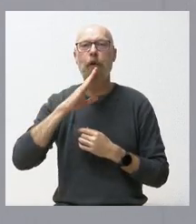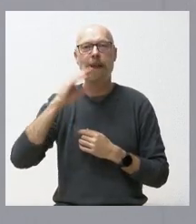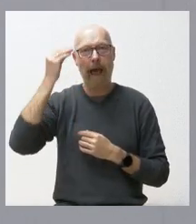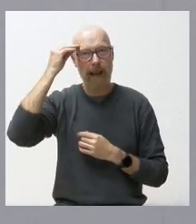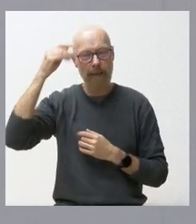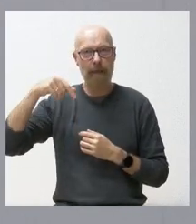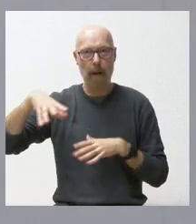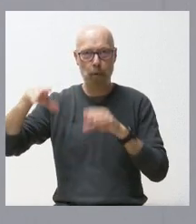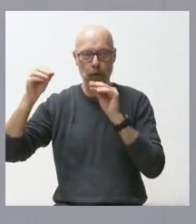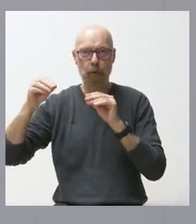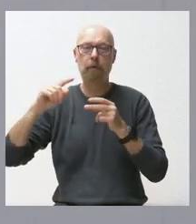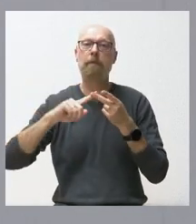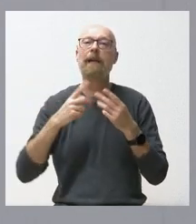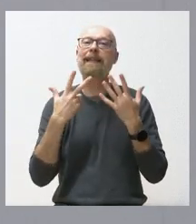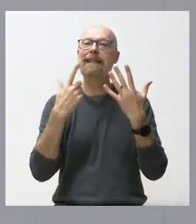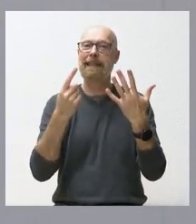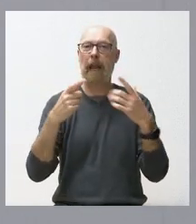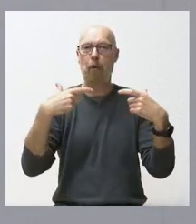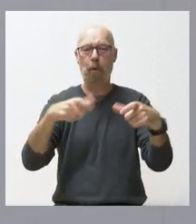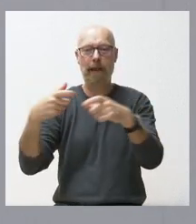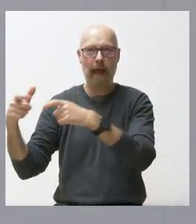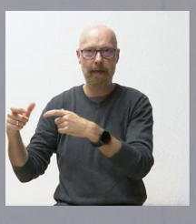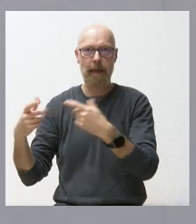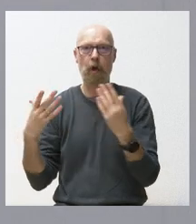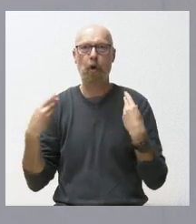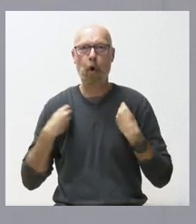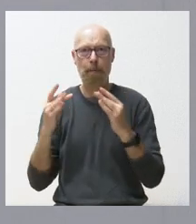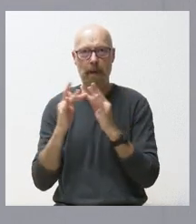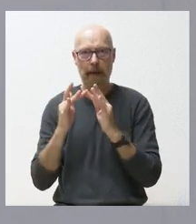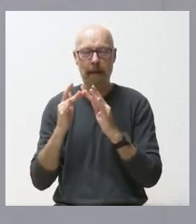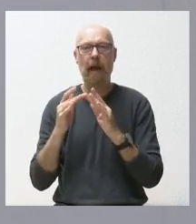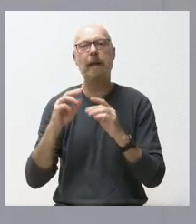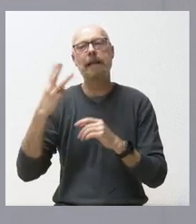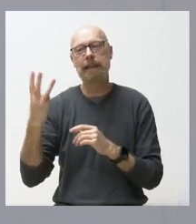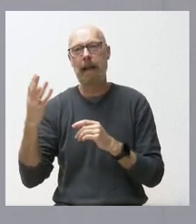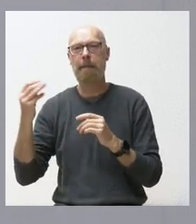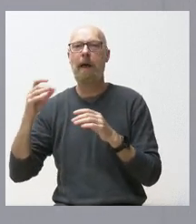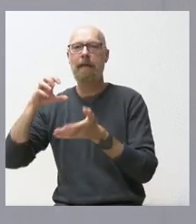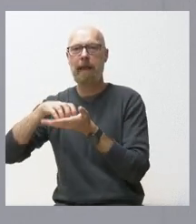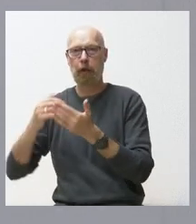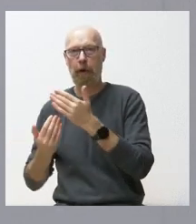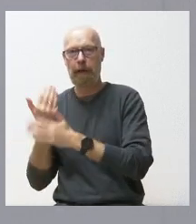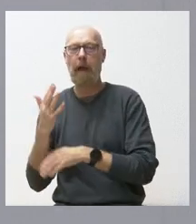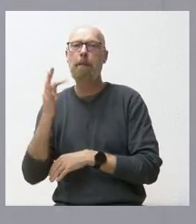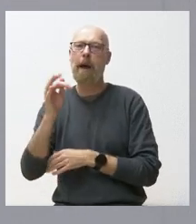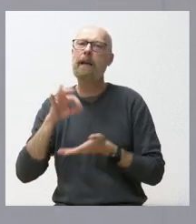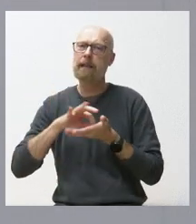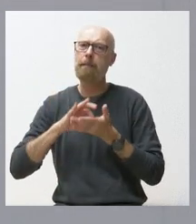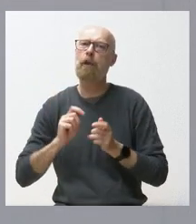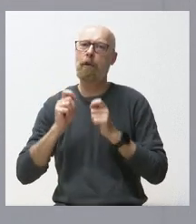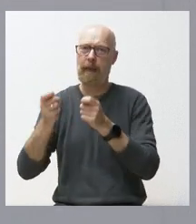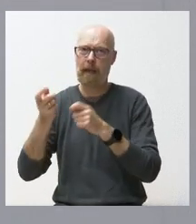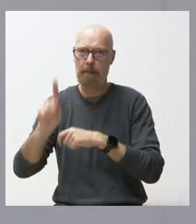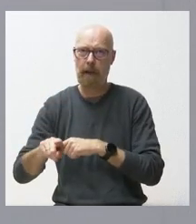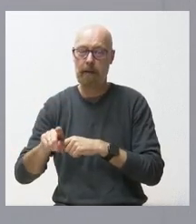implantar seis unidades de convivencia residenciales y otras tres para el centro de día, además de la adjudicación del servicio. Esta actuación se